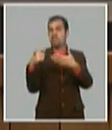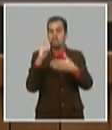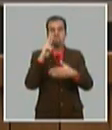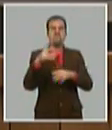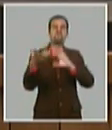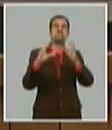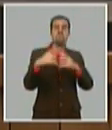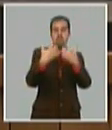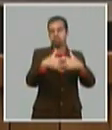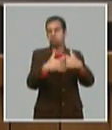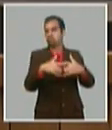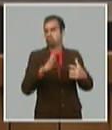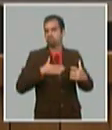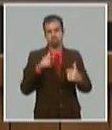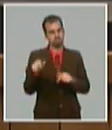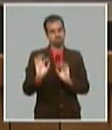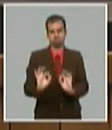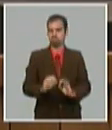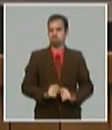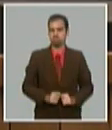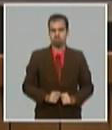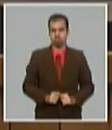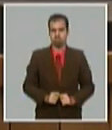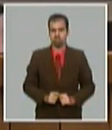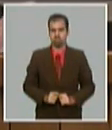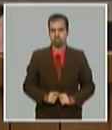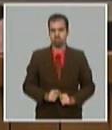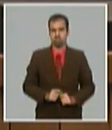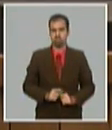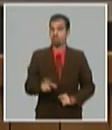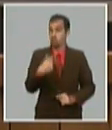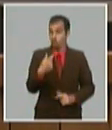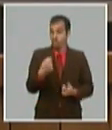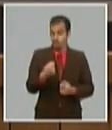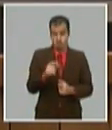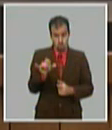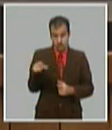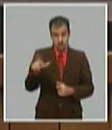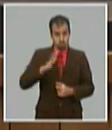vías para hacerlo y estamos quitando trabas y dando más autonomía